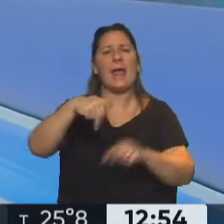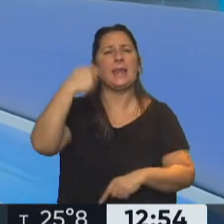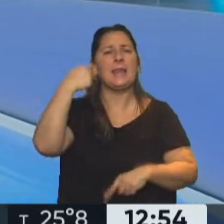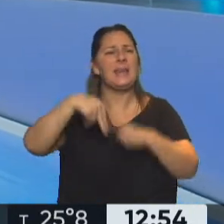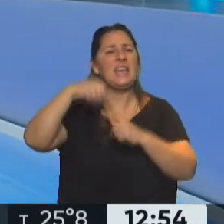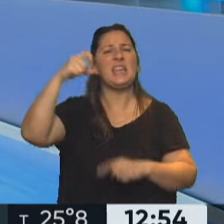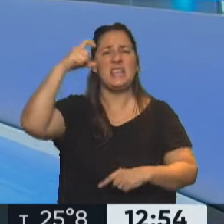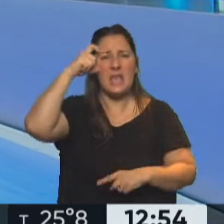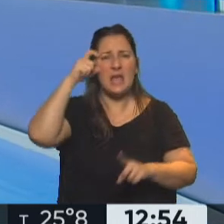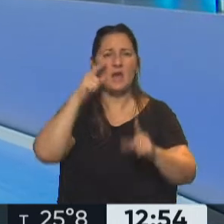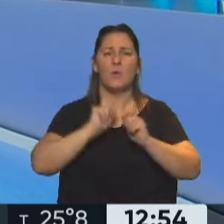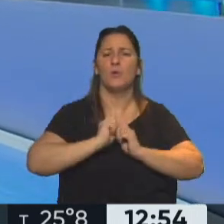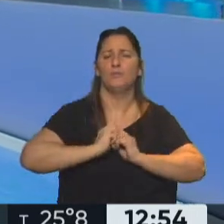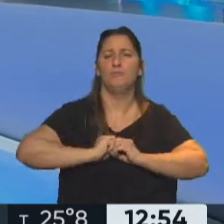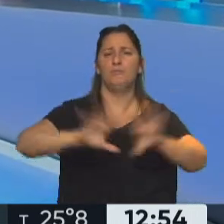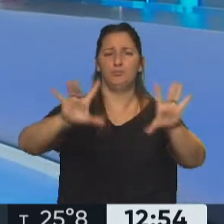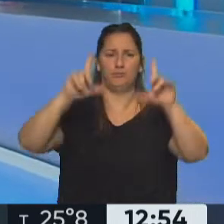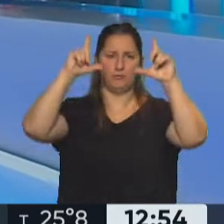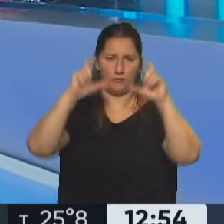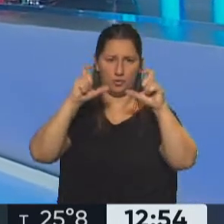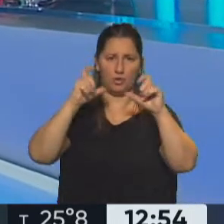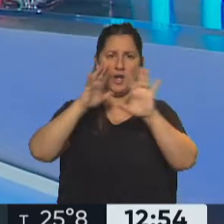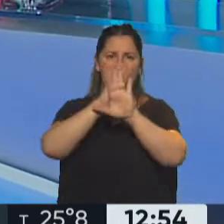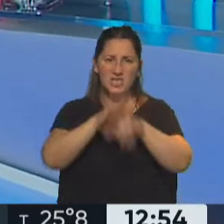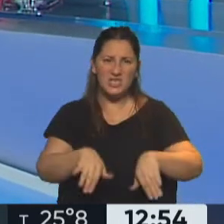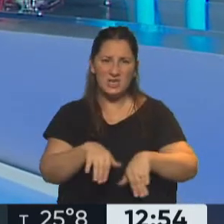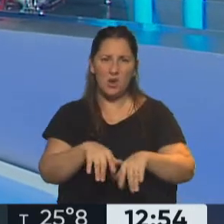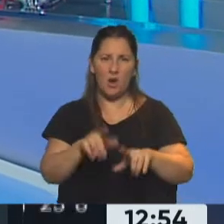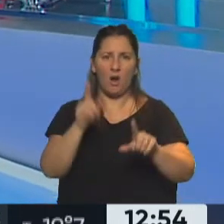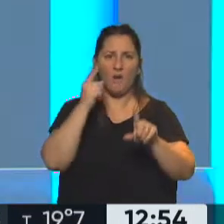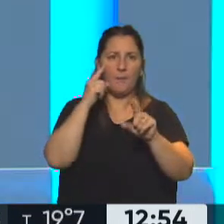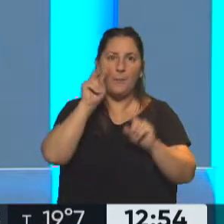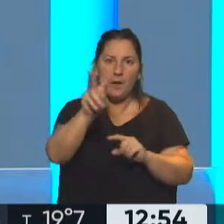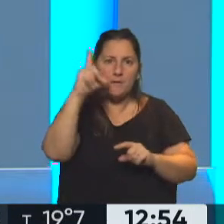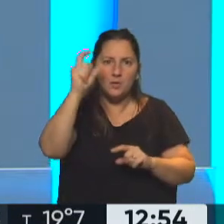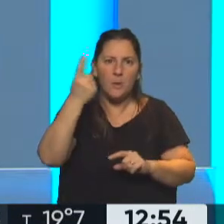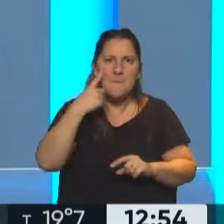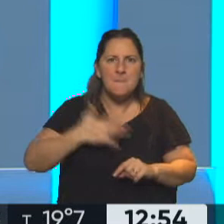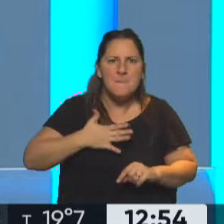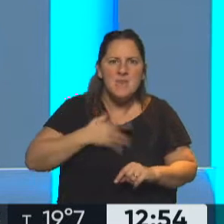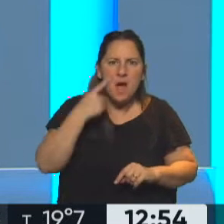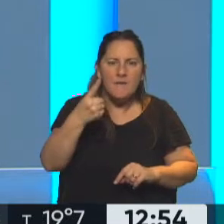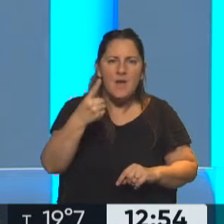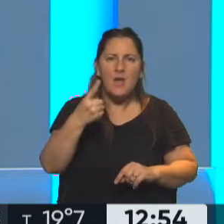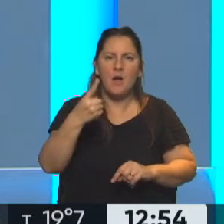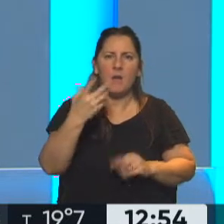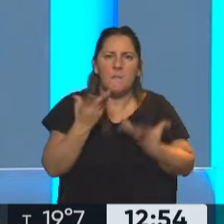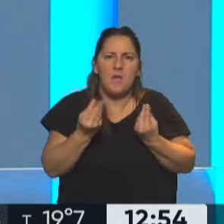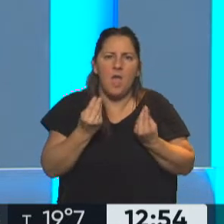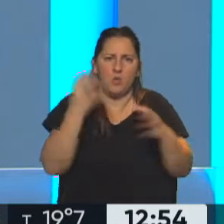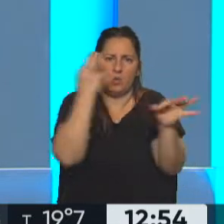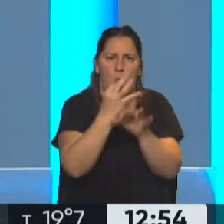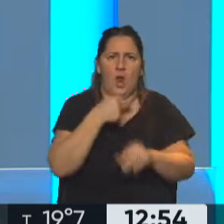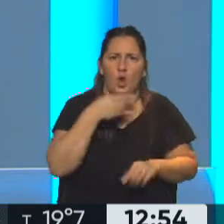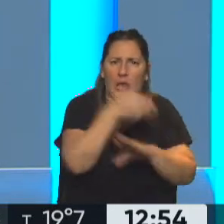esas imágenes. Cuando los chicos se ven, empiezan a sentir una situación de mucho temor, no quieren ir al colegio, bueno, todo lo que